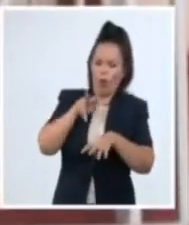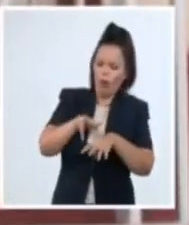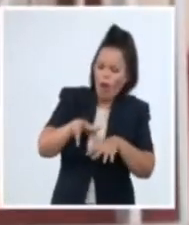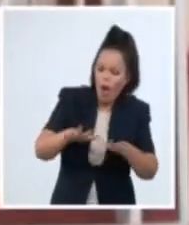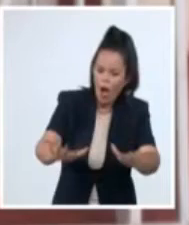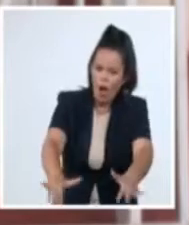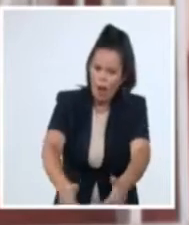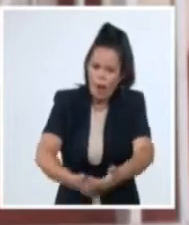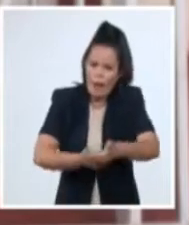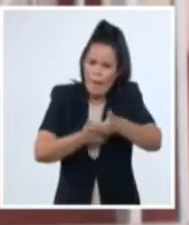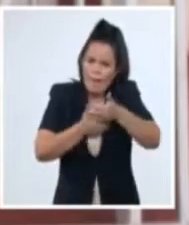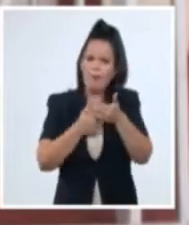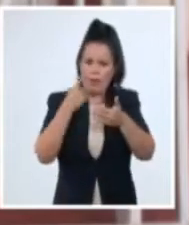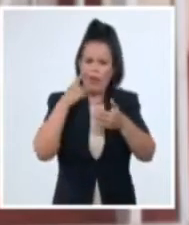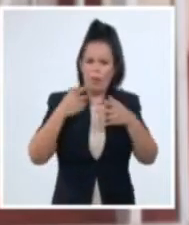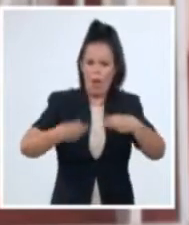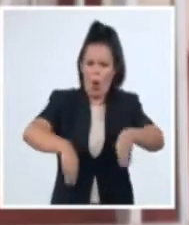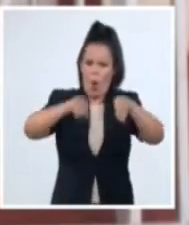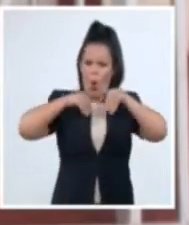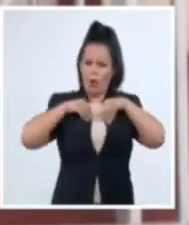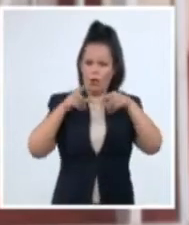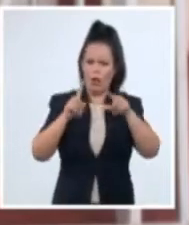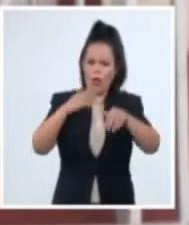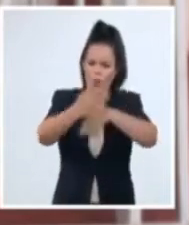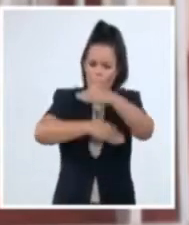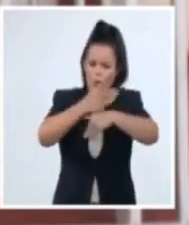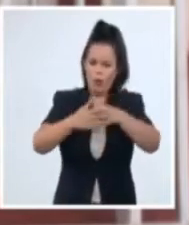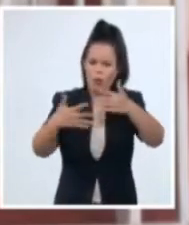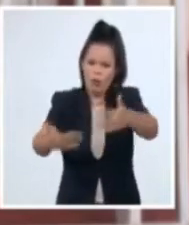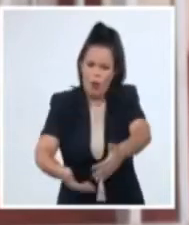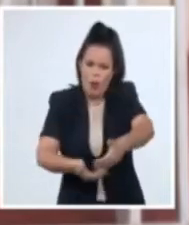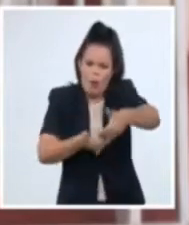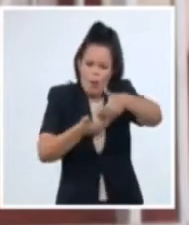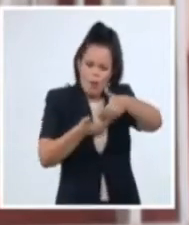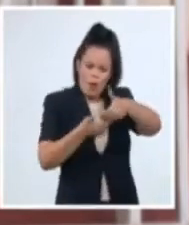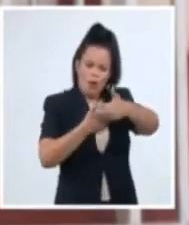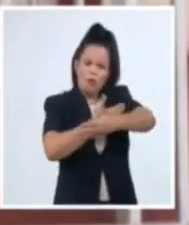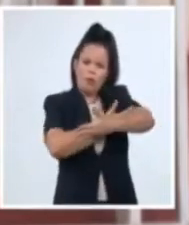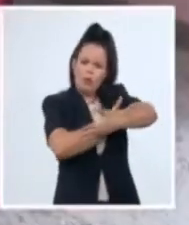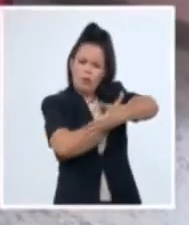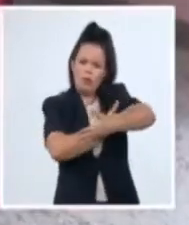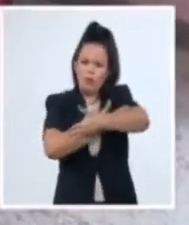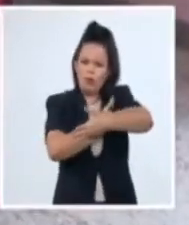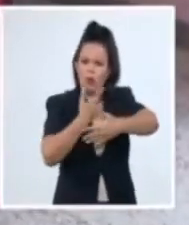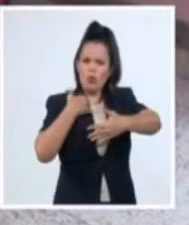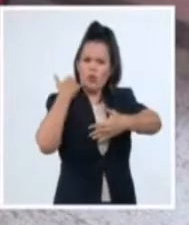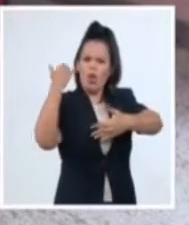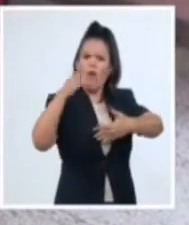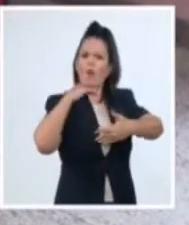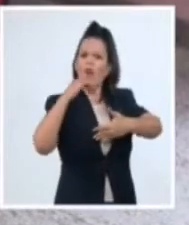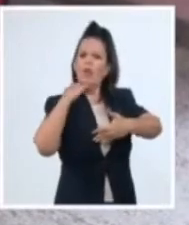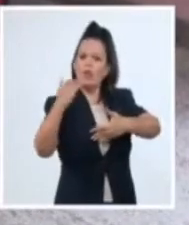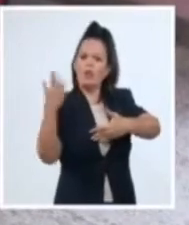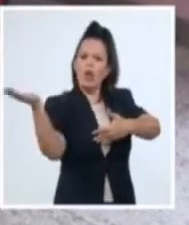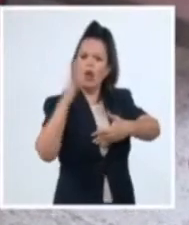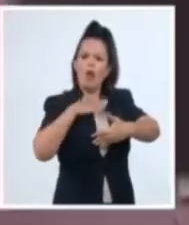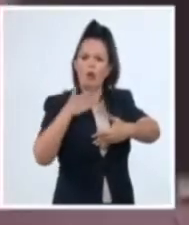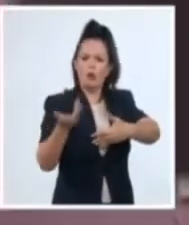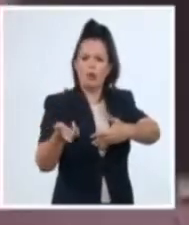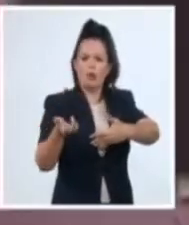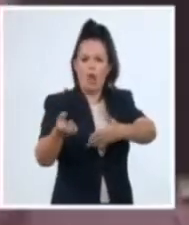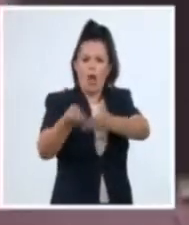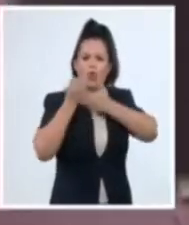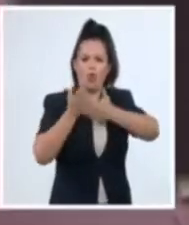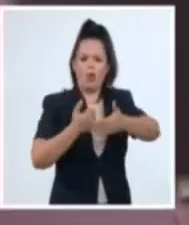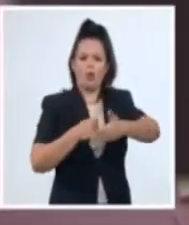casa. Ahí llamé a la policía y llamé a la gente que tenían que ver con... Otras personas ofrecieron su